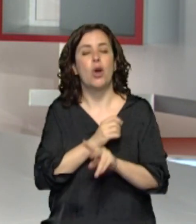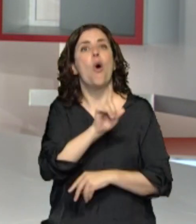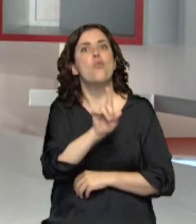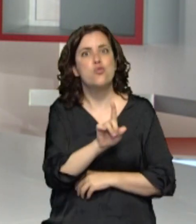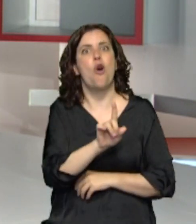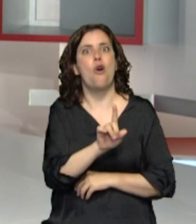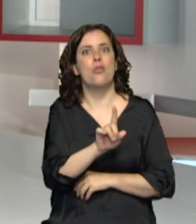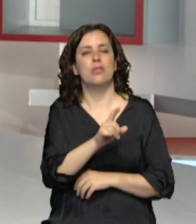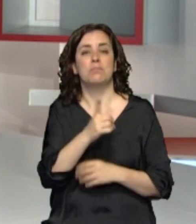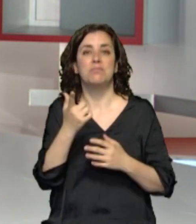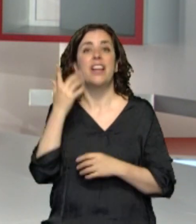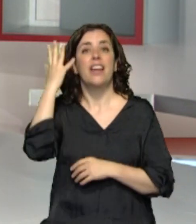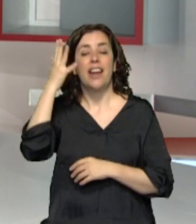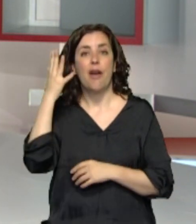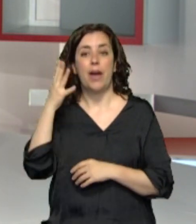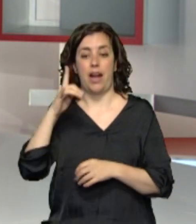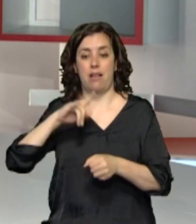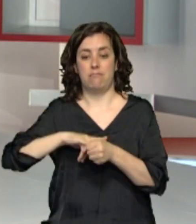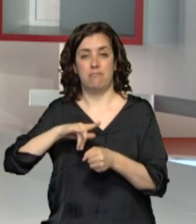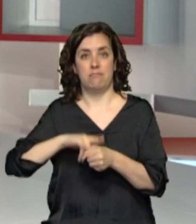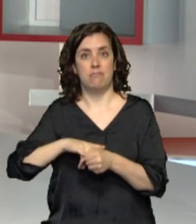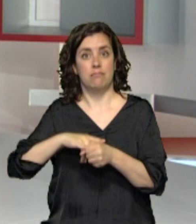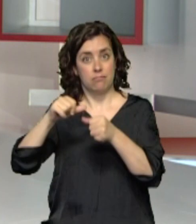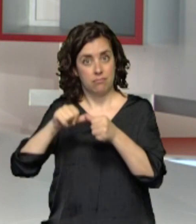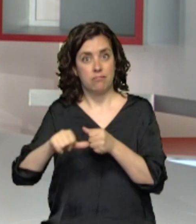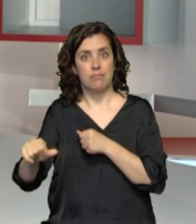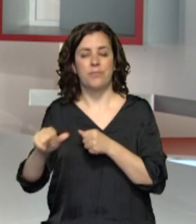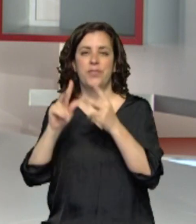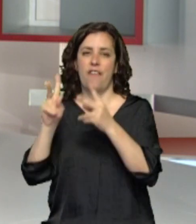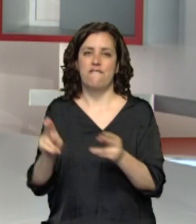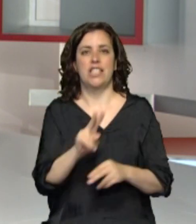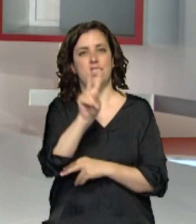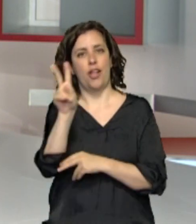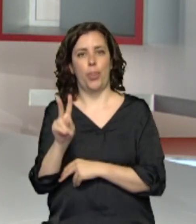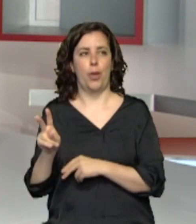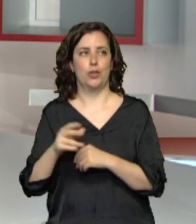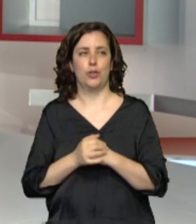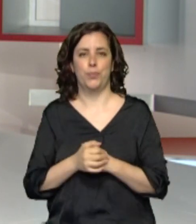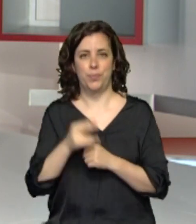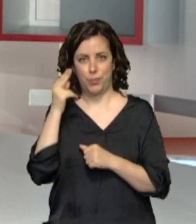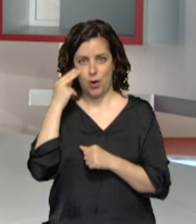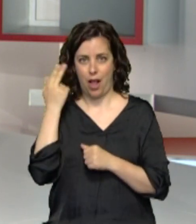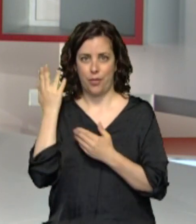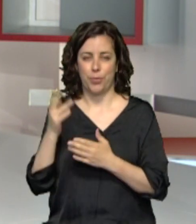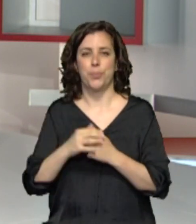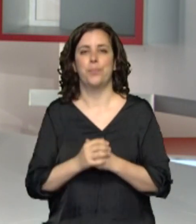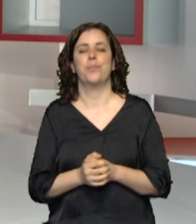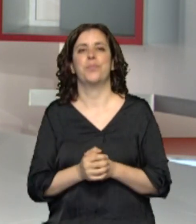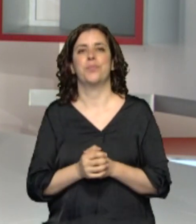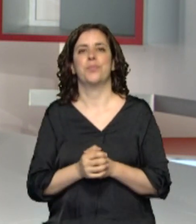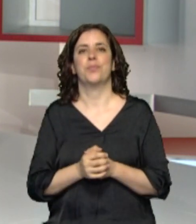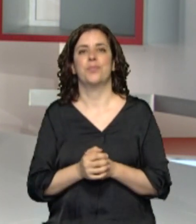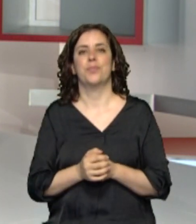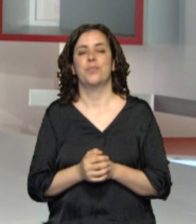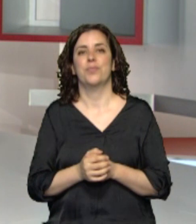Navarra es una de las que a partir del próximo lunes entrará en esa fase 2 de la desescalada. Así lo anunciaba hace